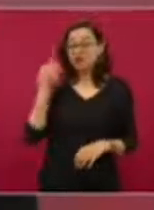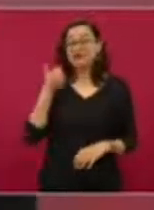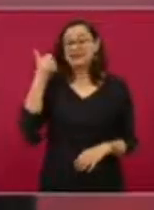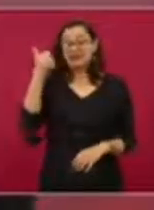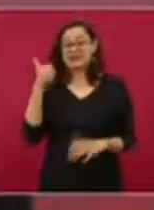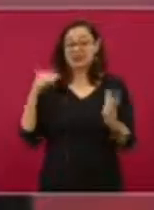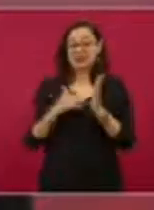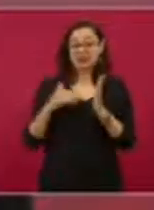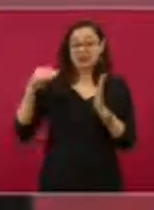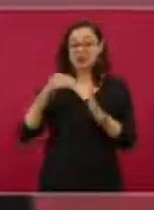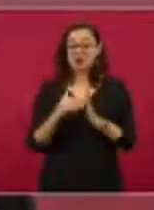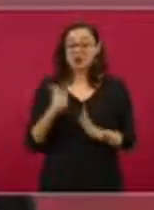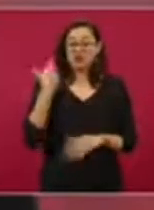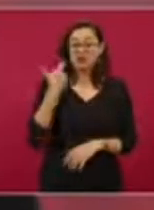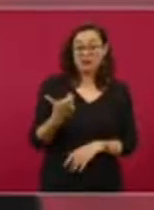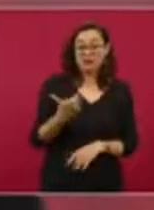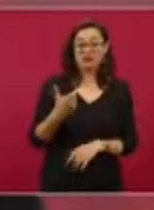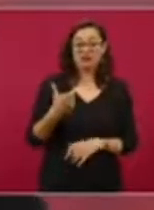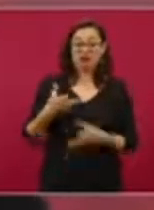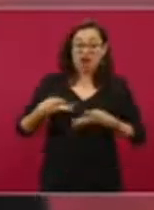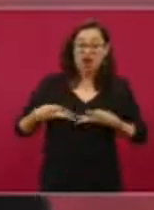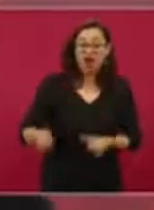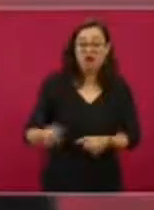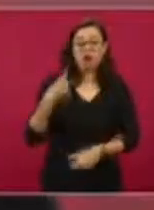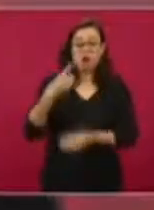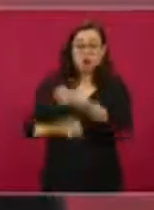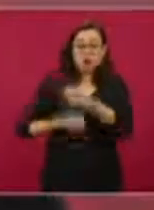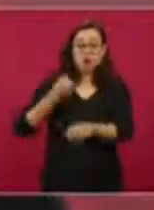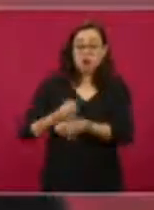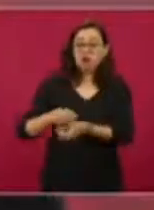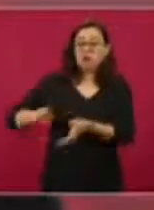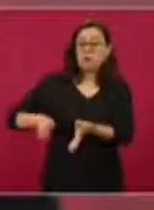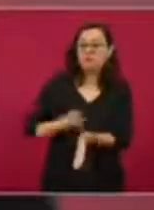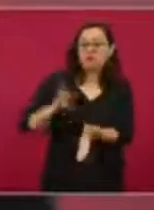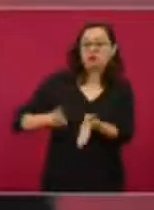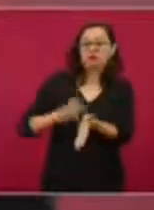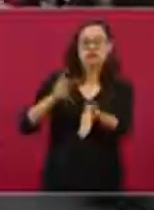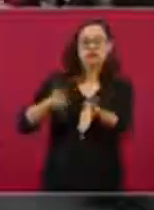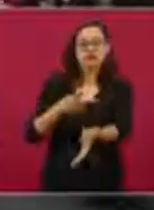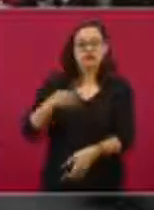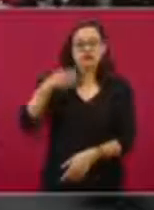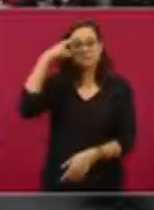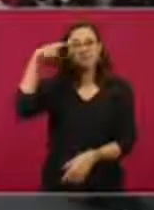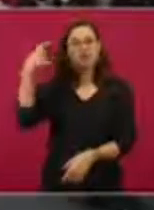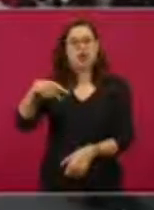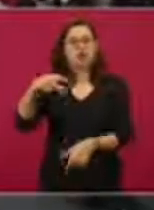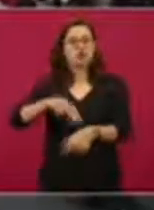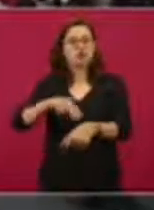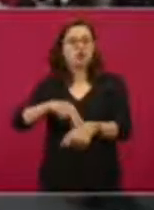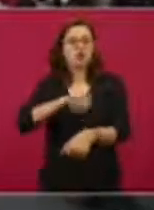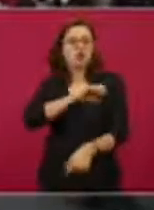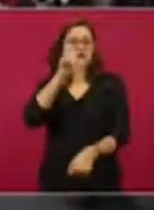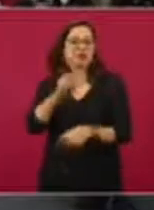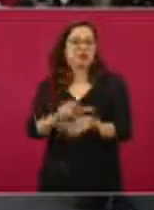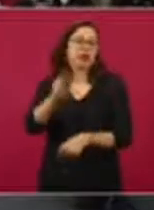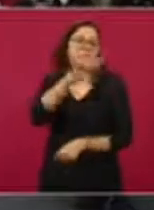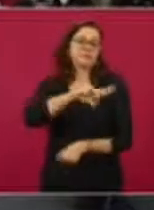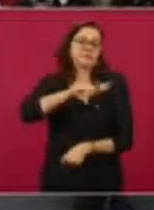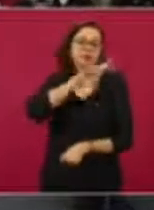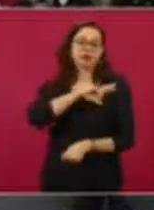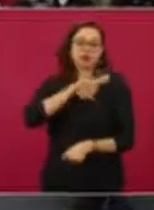de presupuesto anual para todo el gobierno y